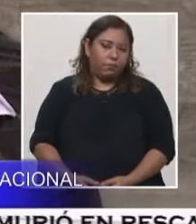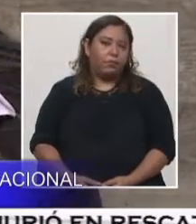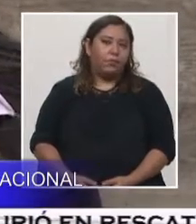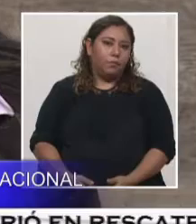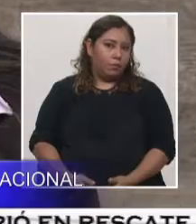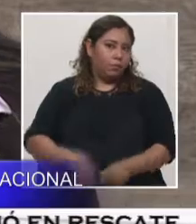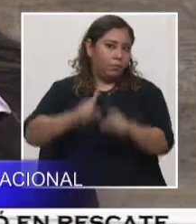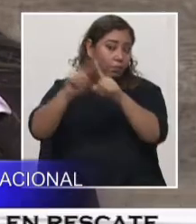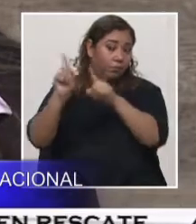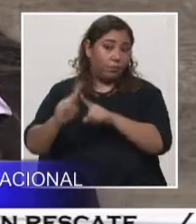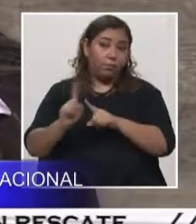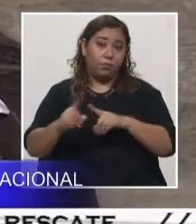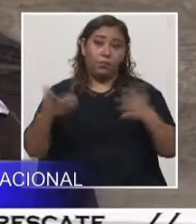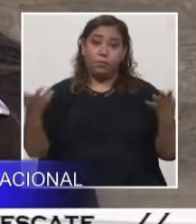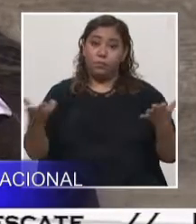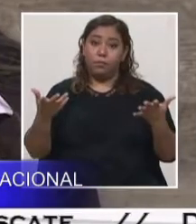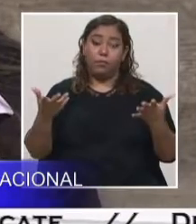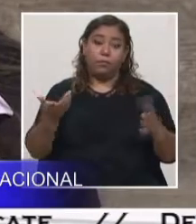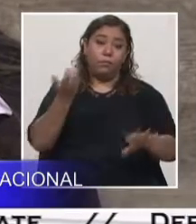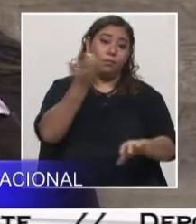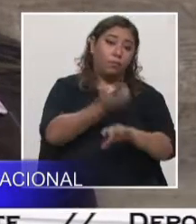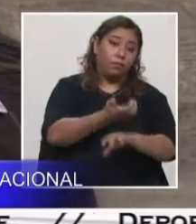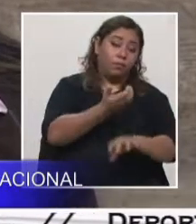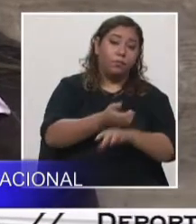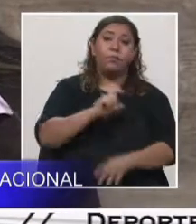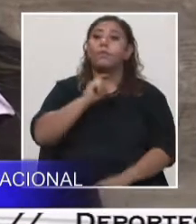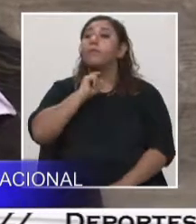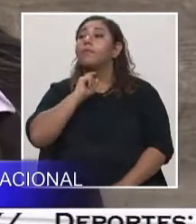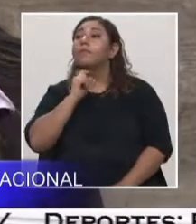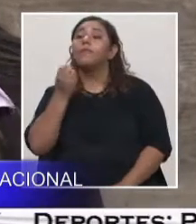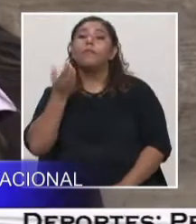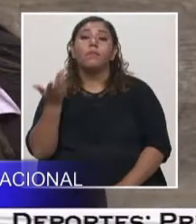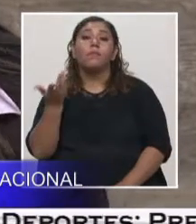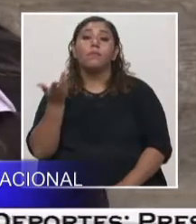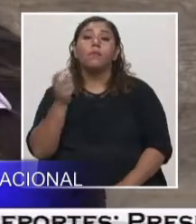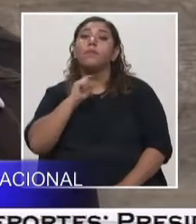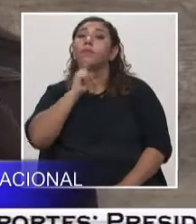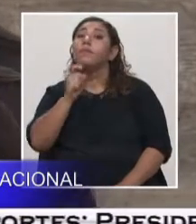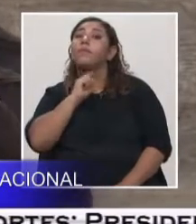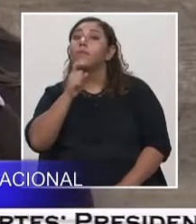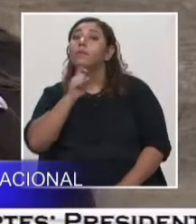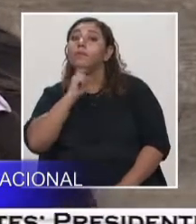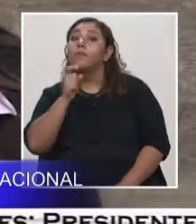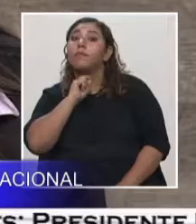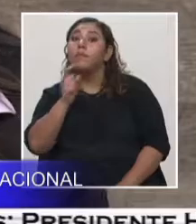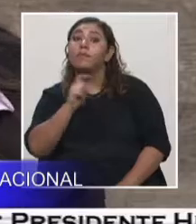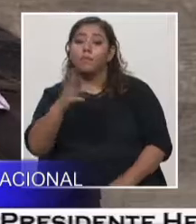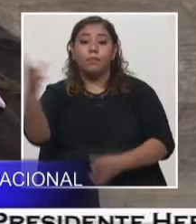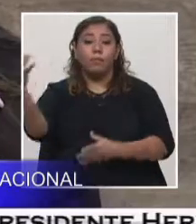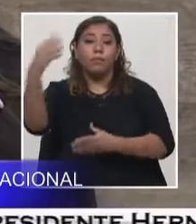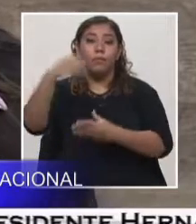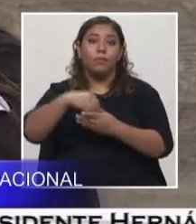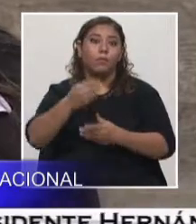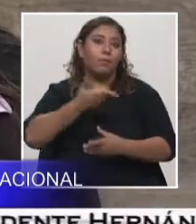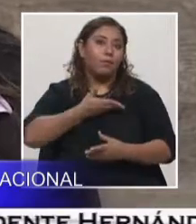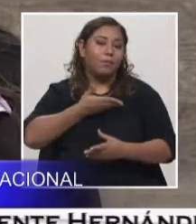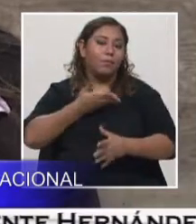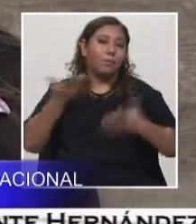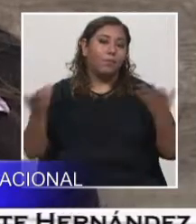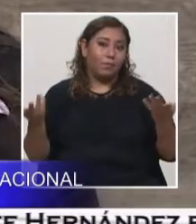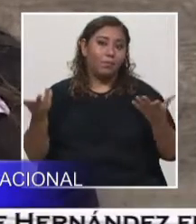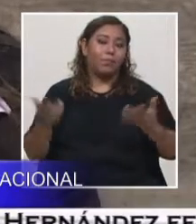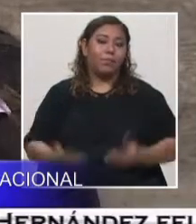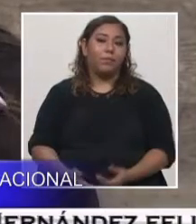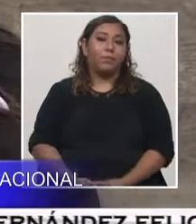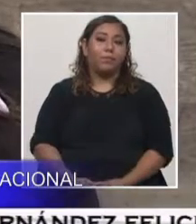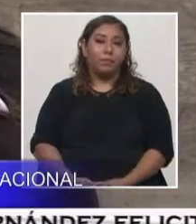minerales dentro de ellos, nuestro teléfono celular, nuestras computadoras, nuestros muebles, todo eso, ¿verdad? Porque al construir estos muebles